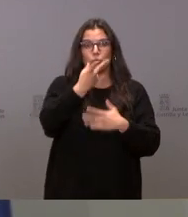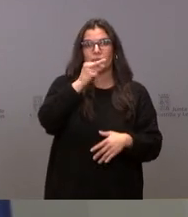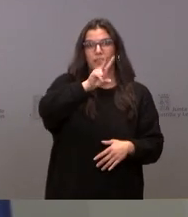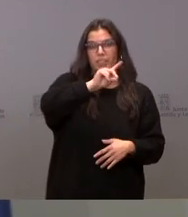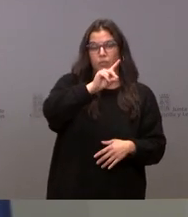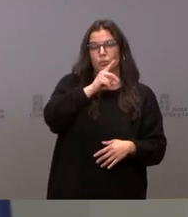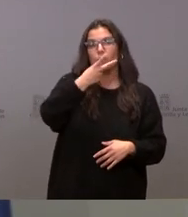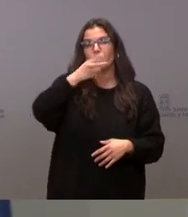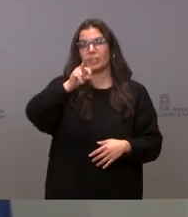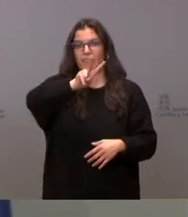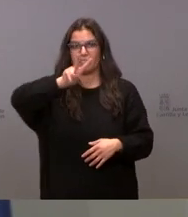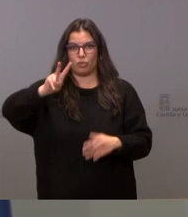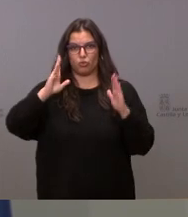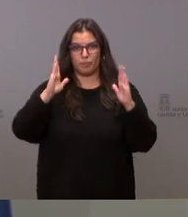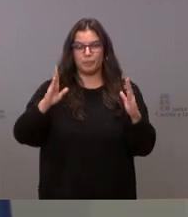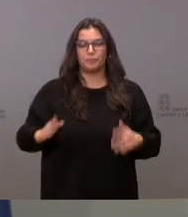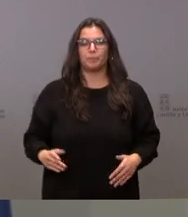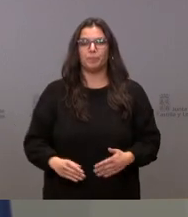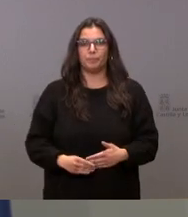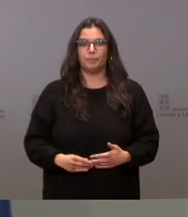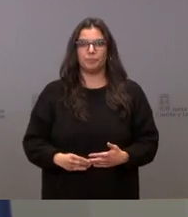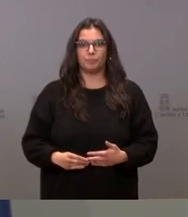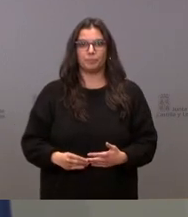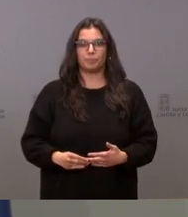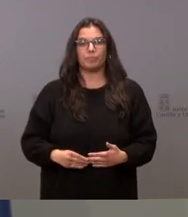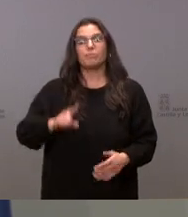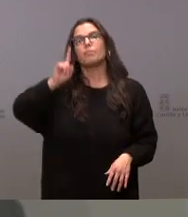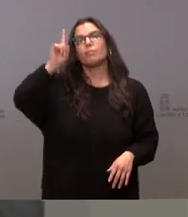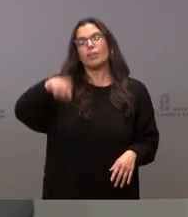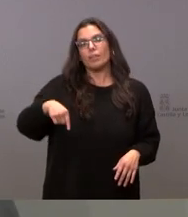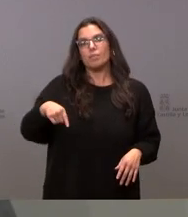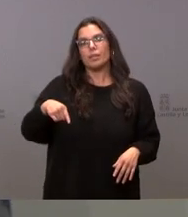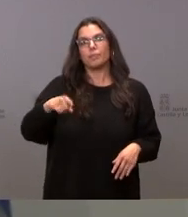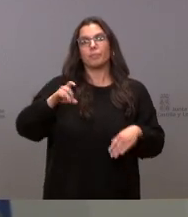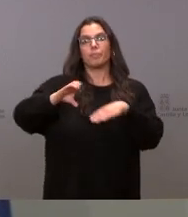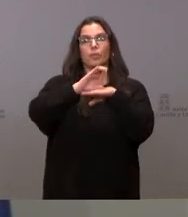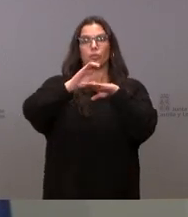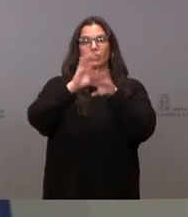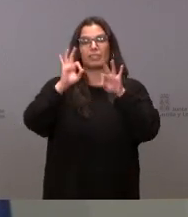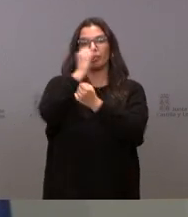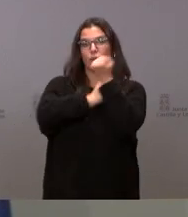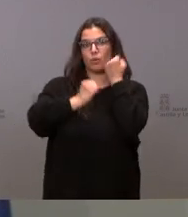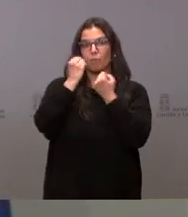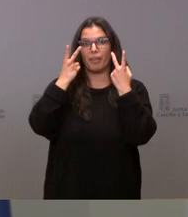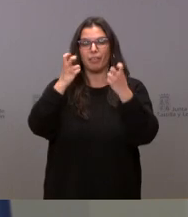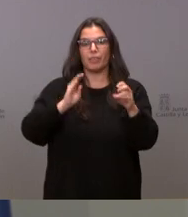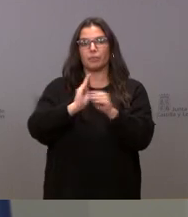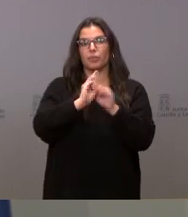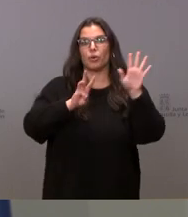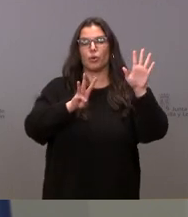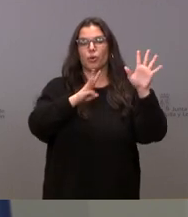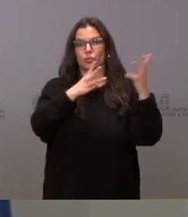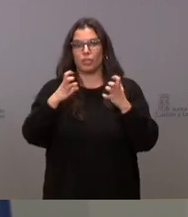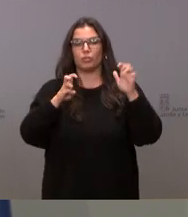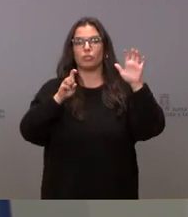-2022. También se destina, a través de la Consejería de Economía y Hacienda, 865.000